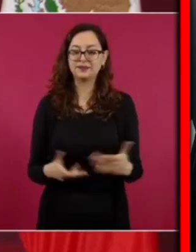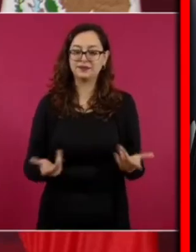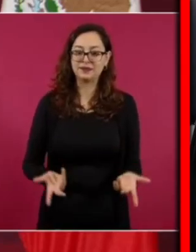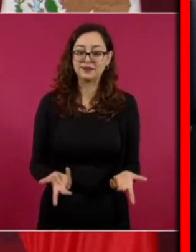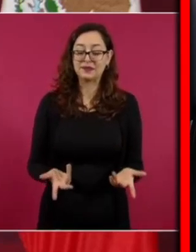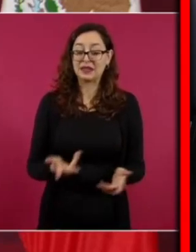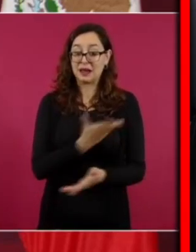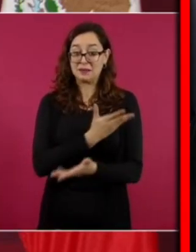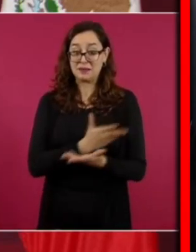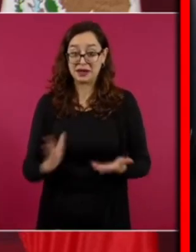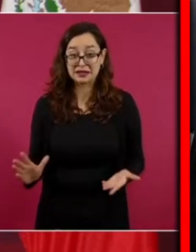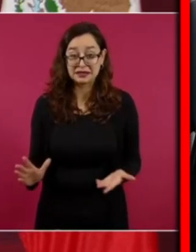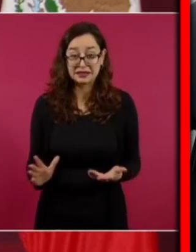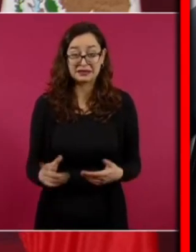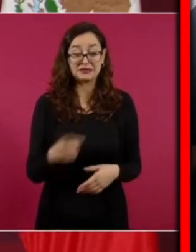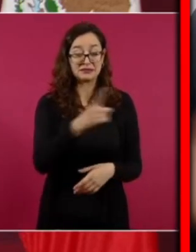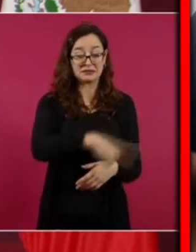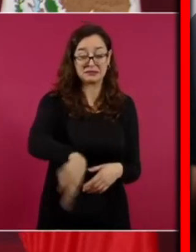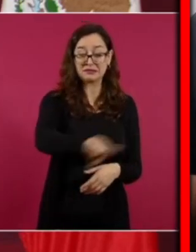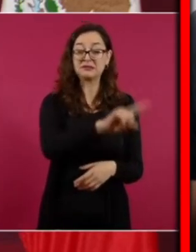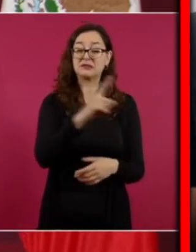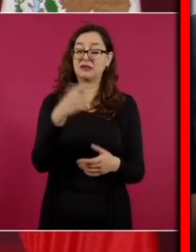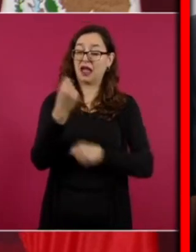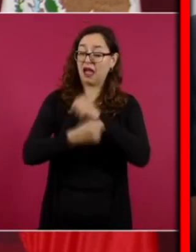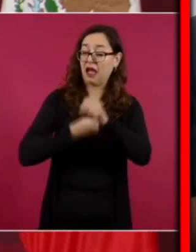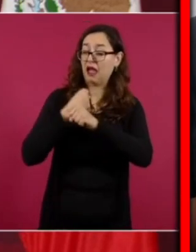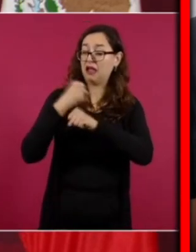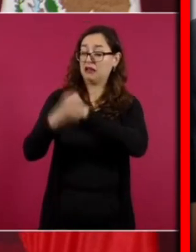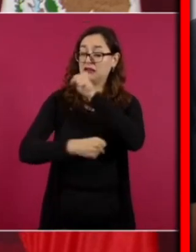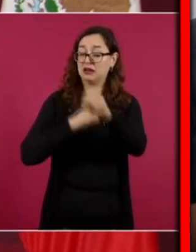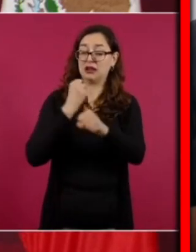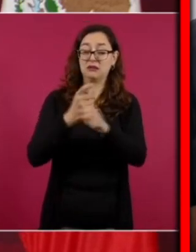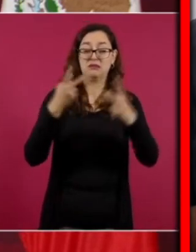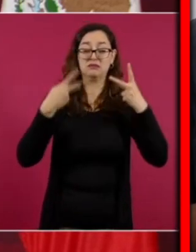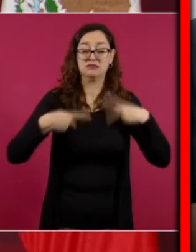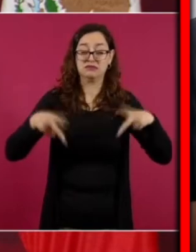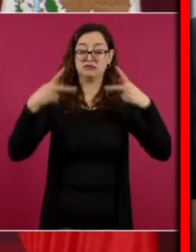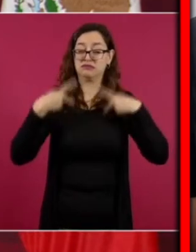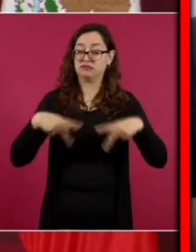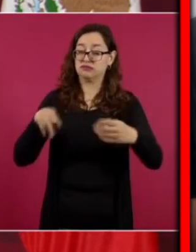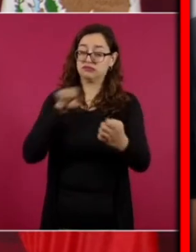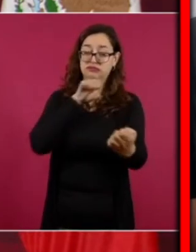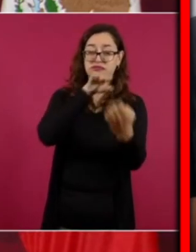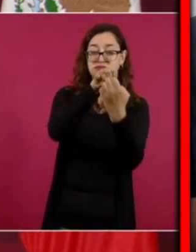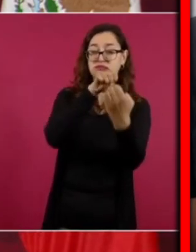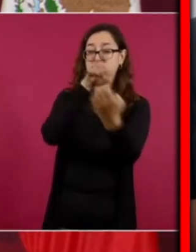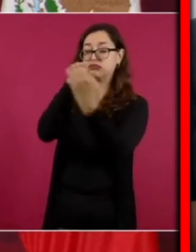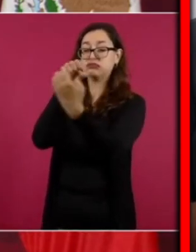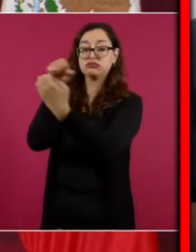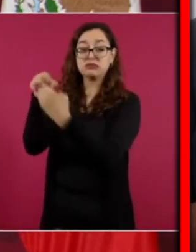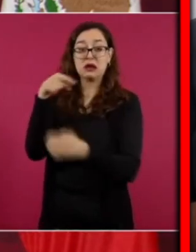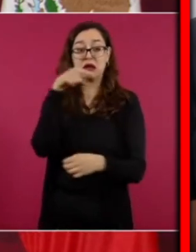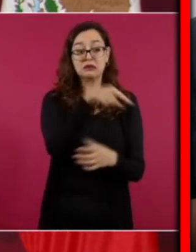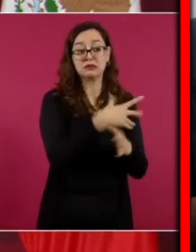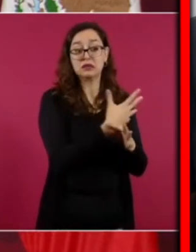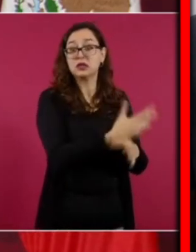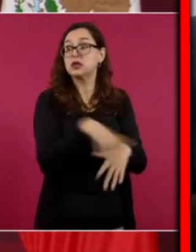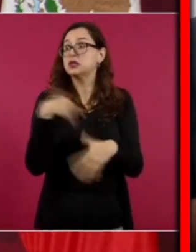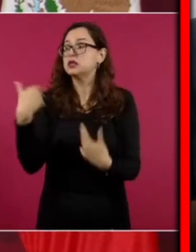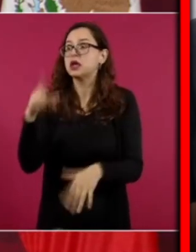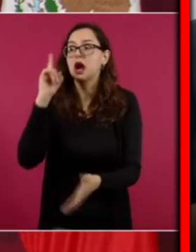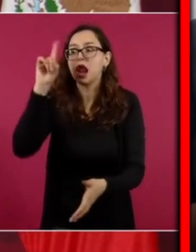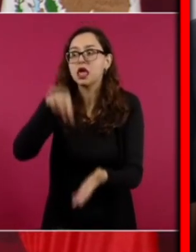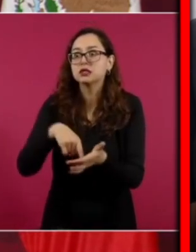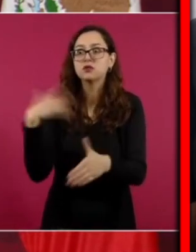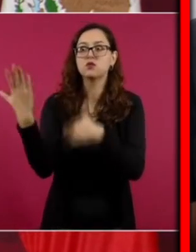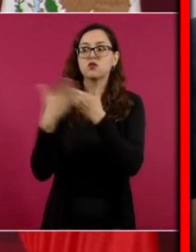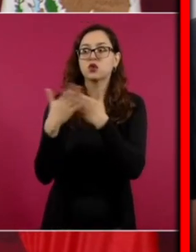Amigos y amigas que tengan excelente día, esto pasó el día de hoy en la mañanera el presidente de México Andrés